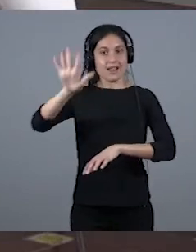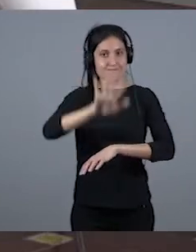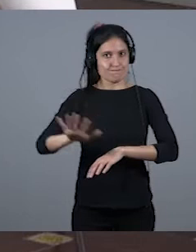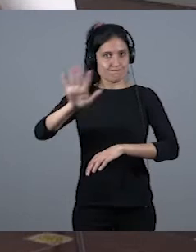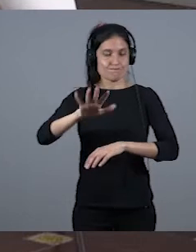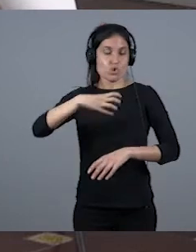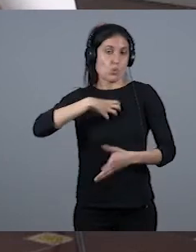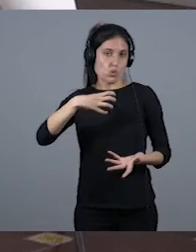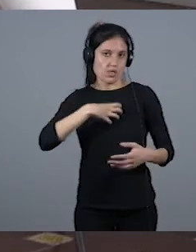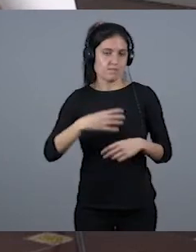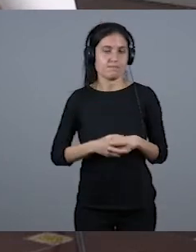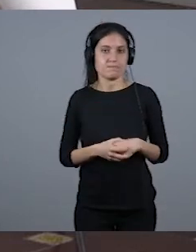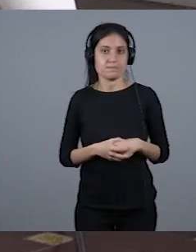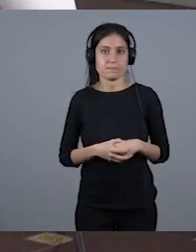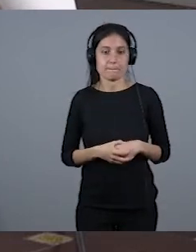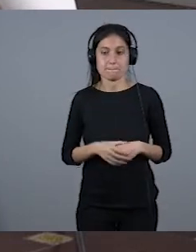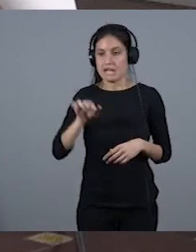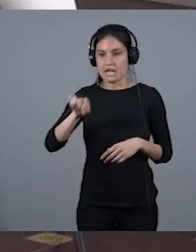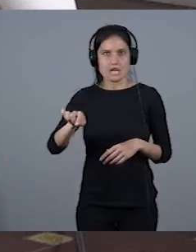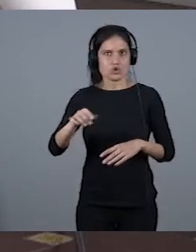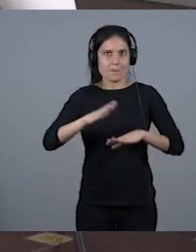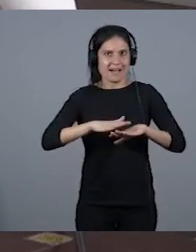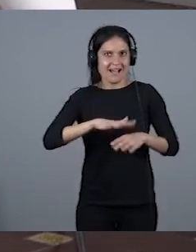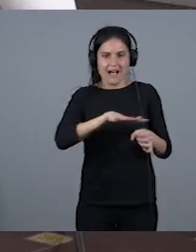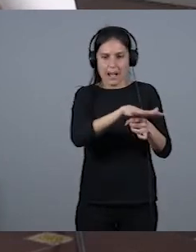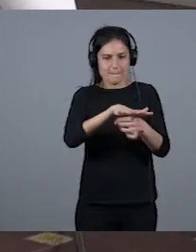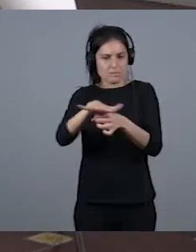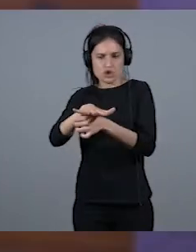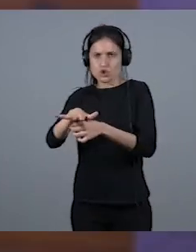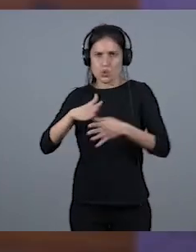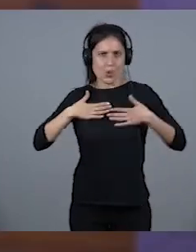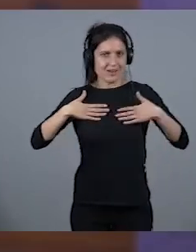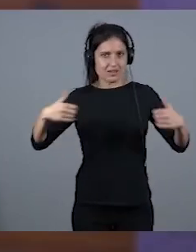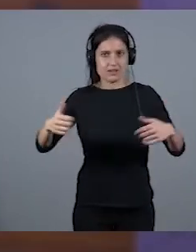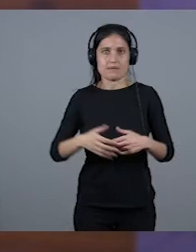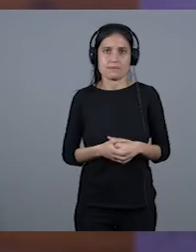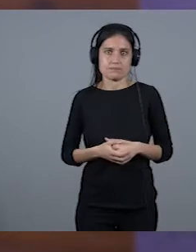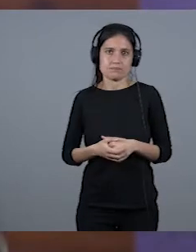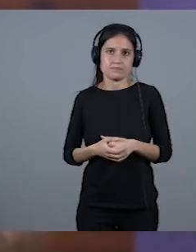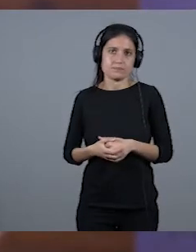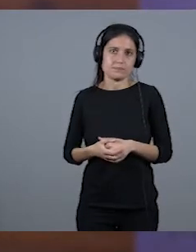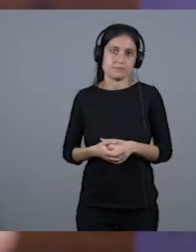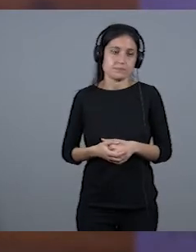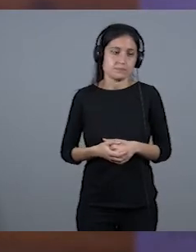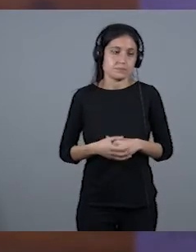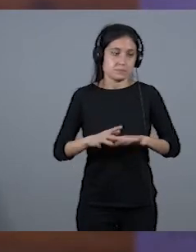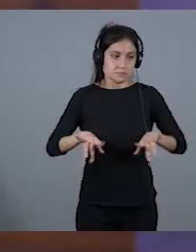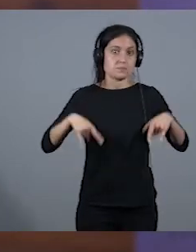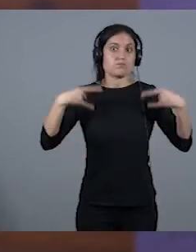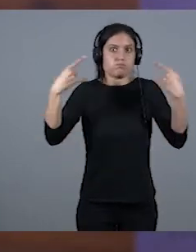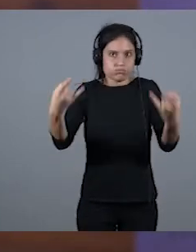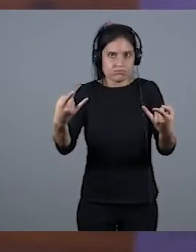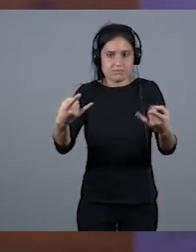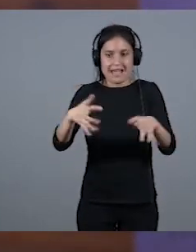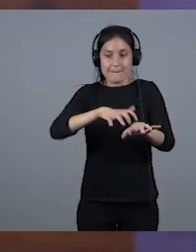lo extrapoló a cualquier ámbito de los medios de comunicación. La mayoría somos mujeres,